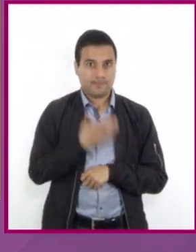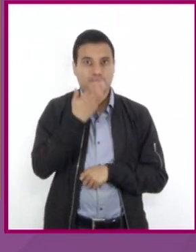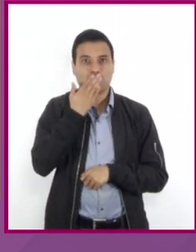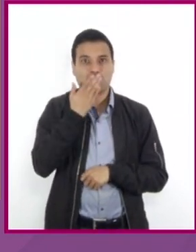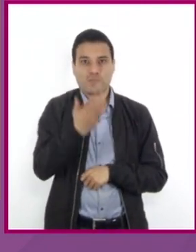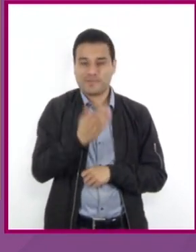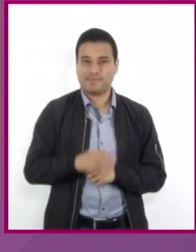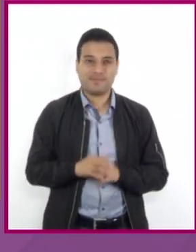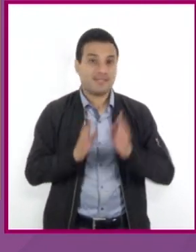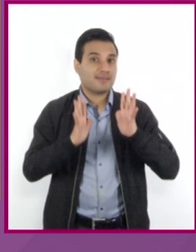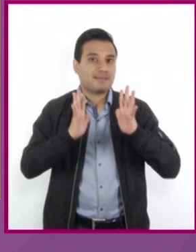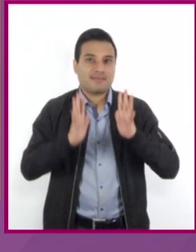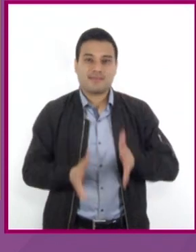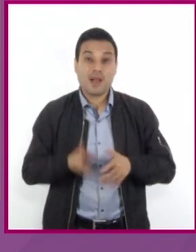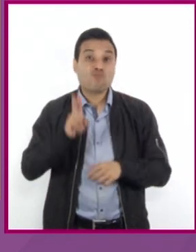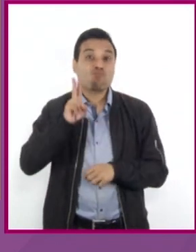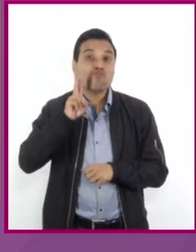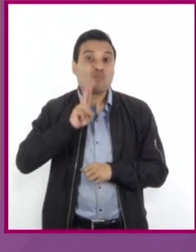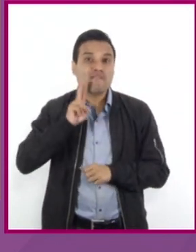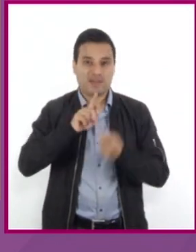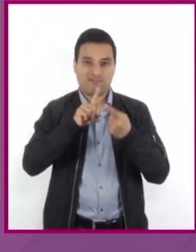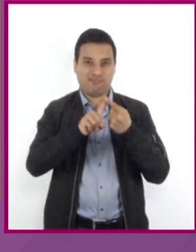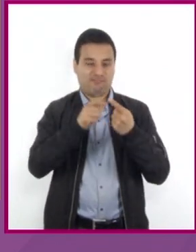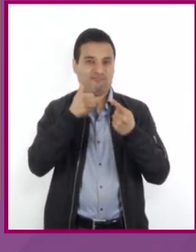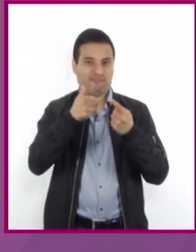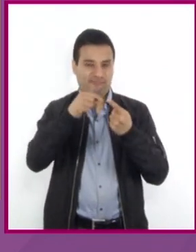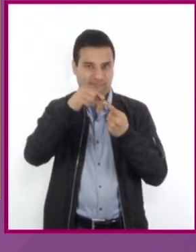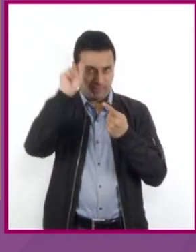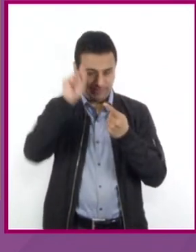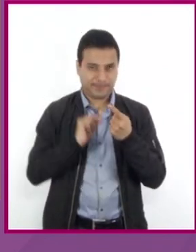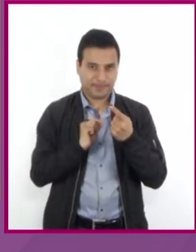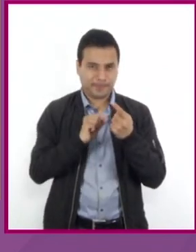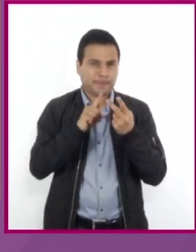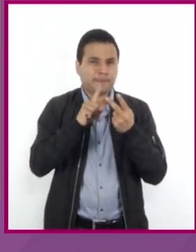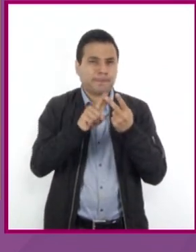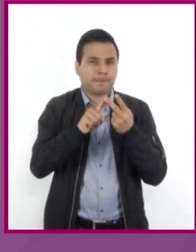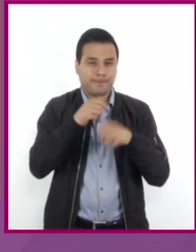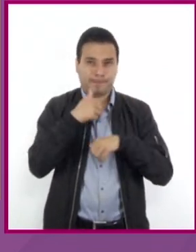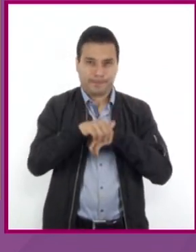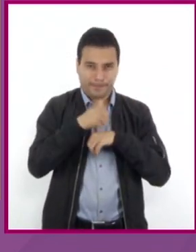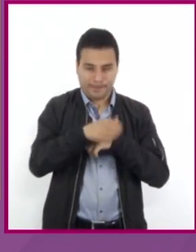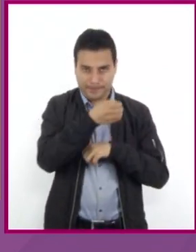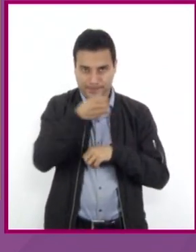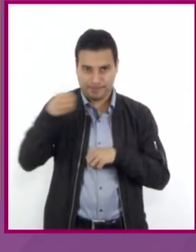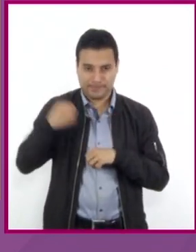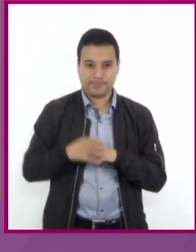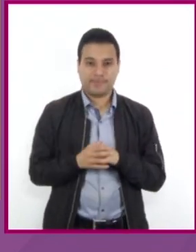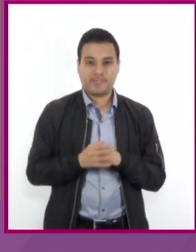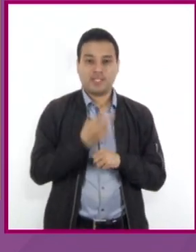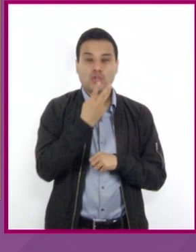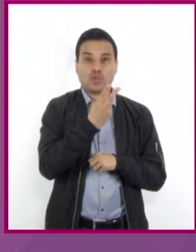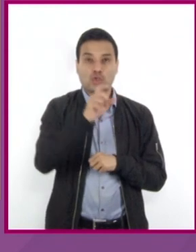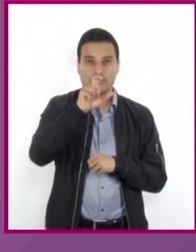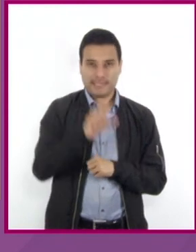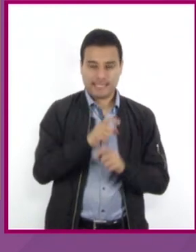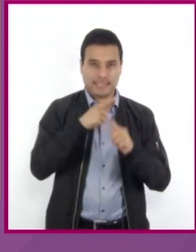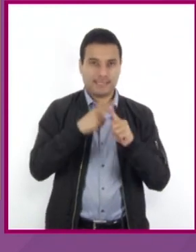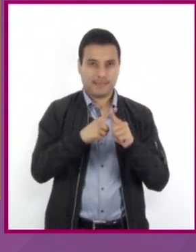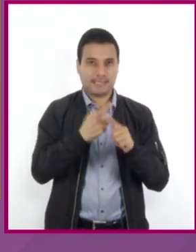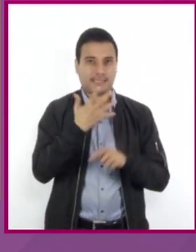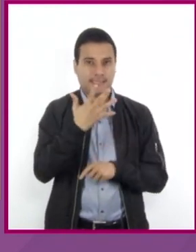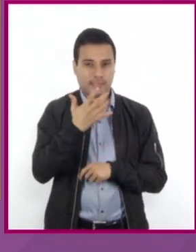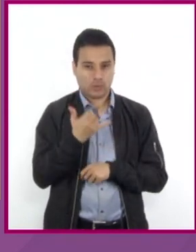queda comprobada la primera ecuación en la segunda ecuación 2X más 5Y es igual a